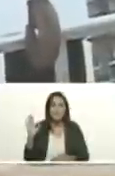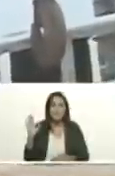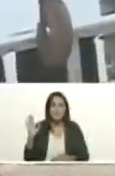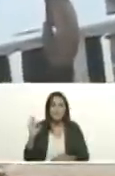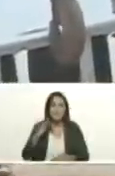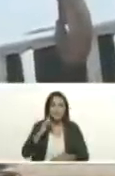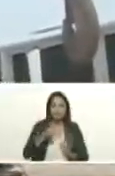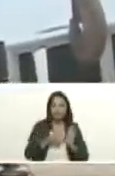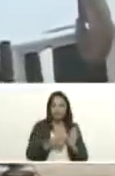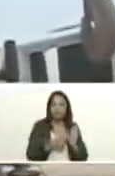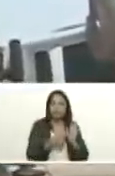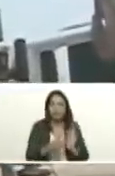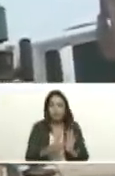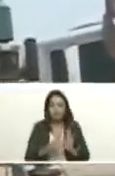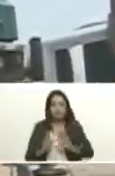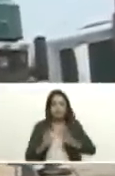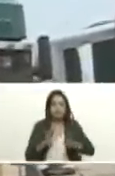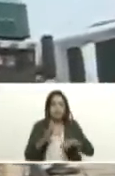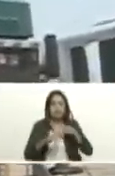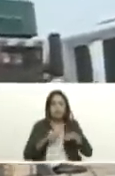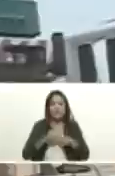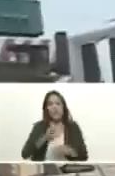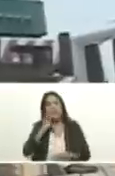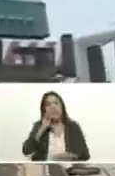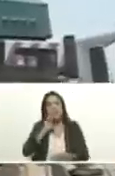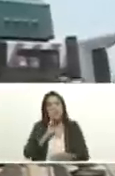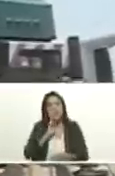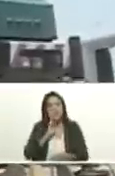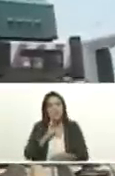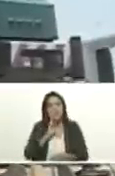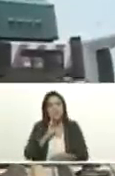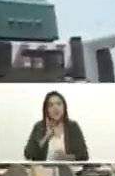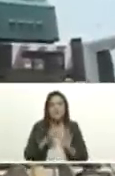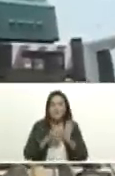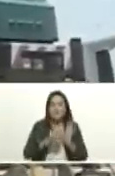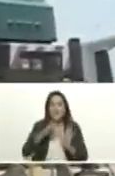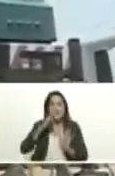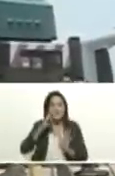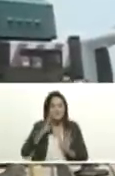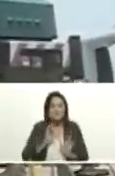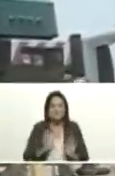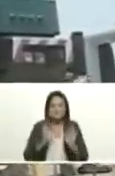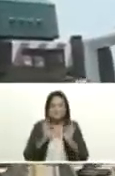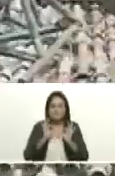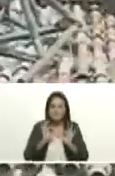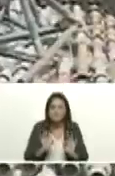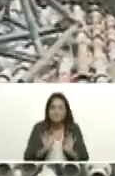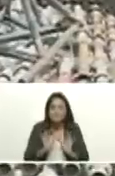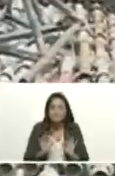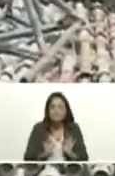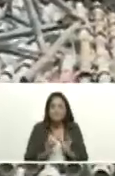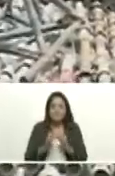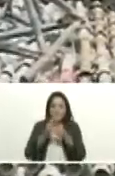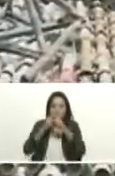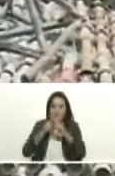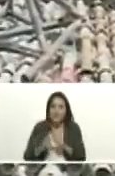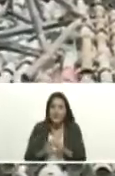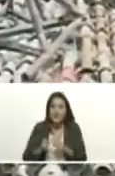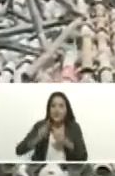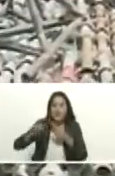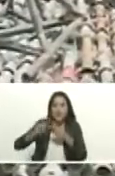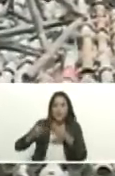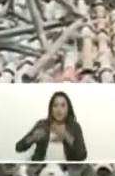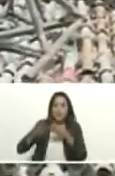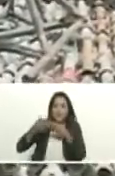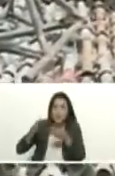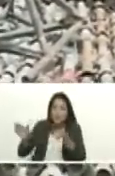ejemplo en nombre de la revolución bolivariana seguir dando el ejemplo en la transparencia del manejo de los recursos públicos y más importante a un presidente en el